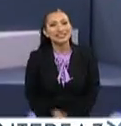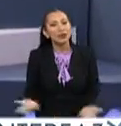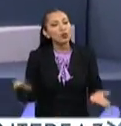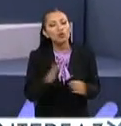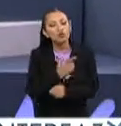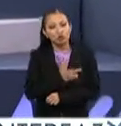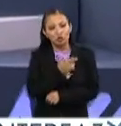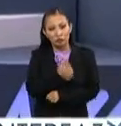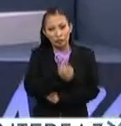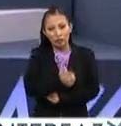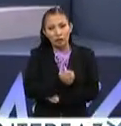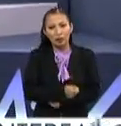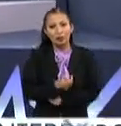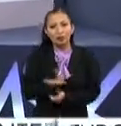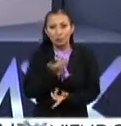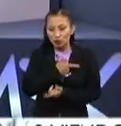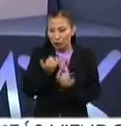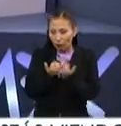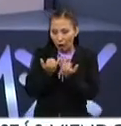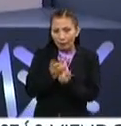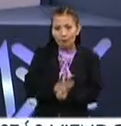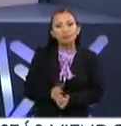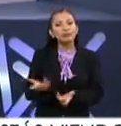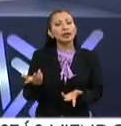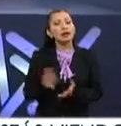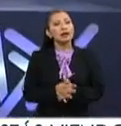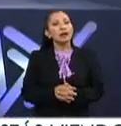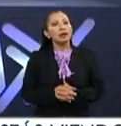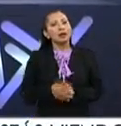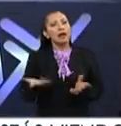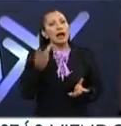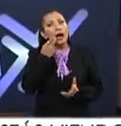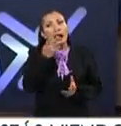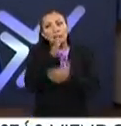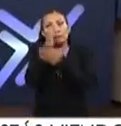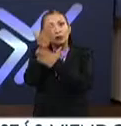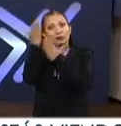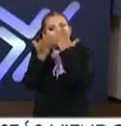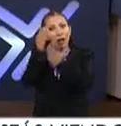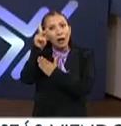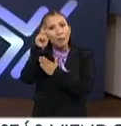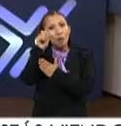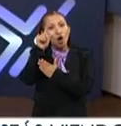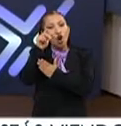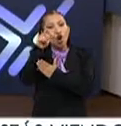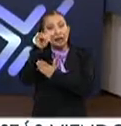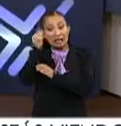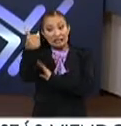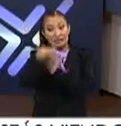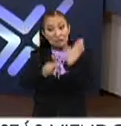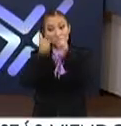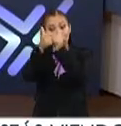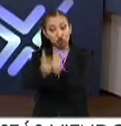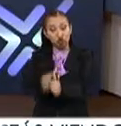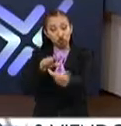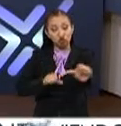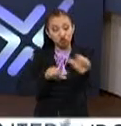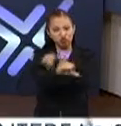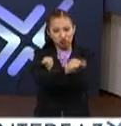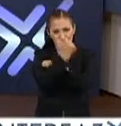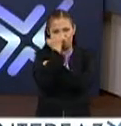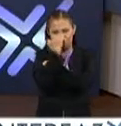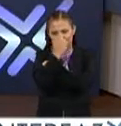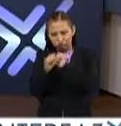Fuad, es un placer saludarte. ¿Qué tal? Un placer, igualmente, muy bien. Al contrario, haber estudiado en Polonia seis meses, un intercambio